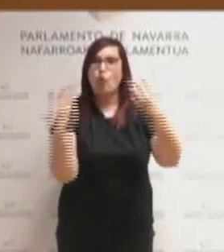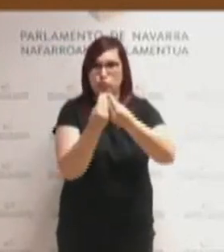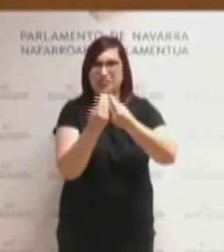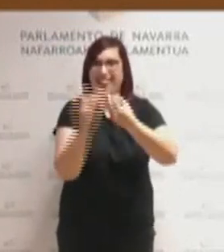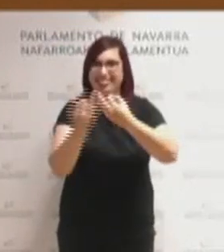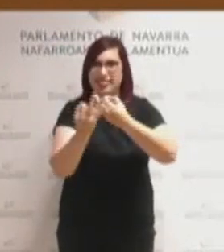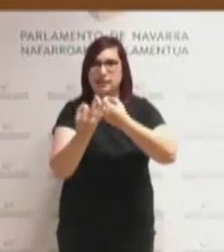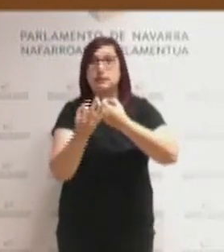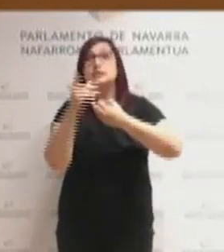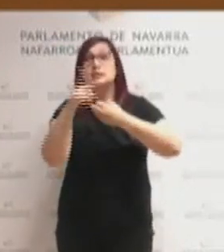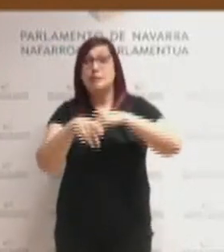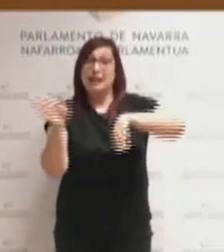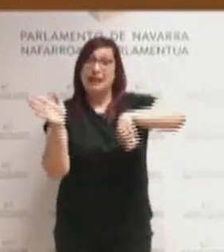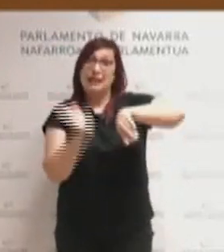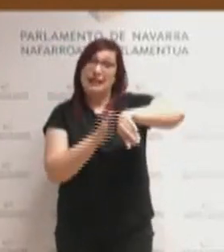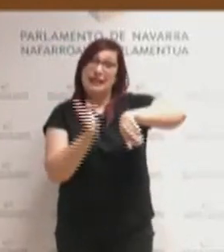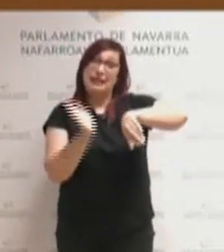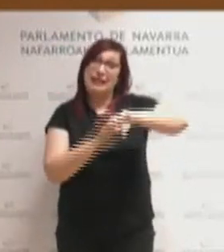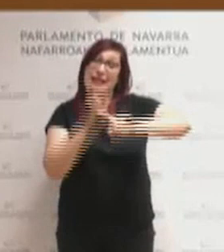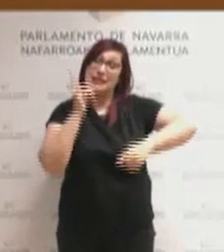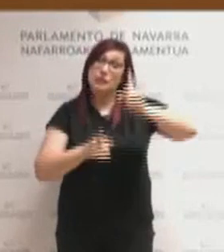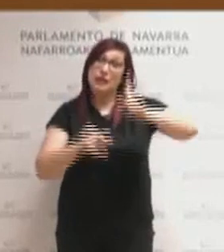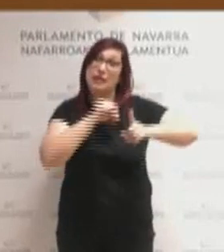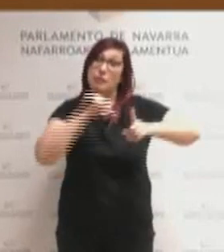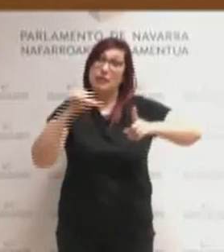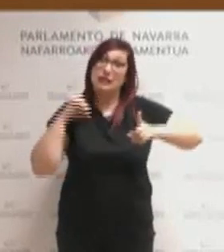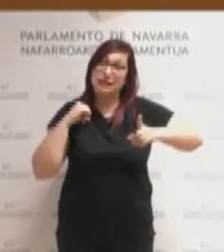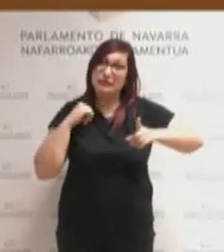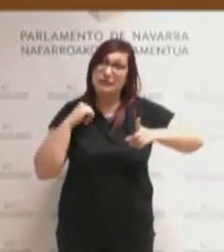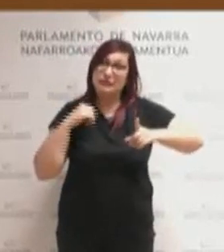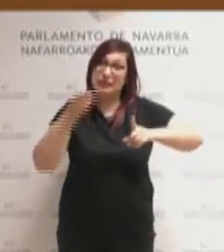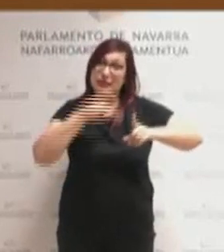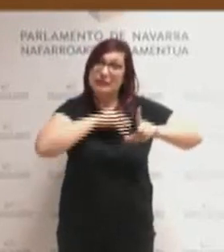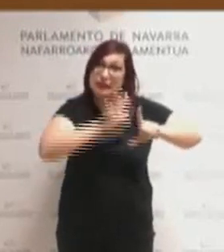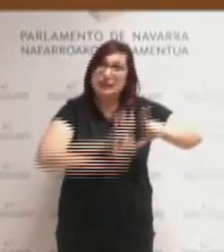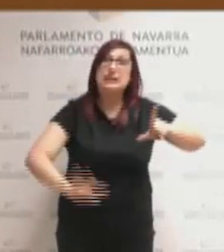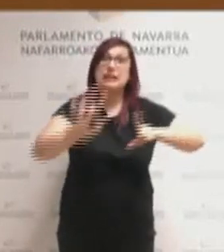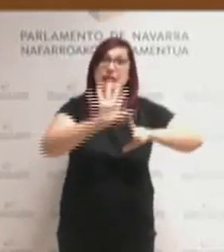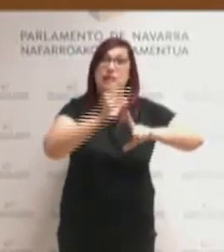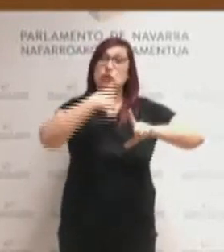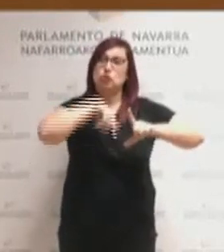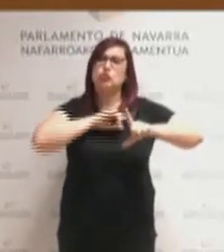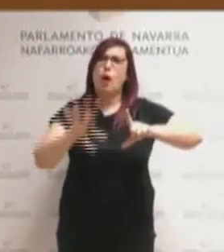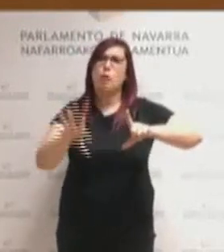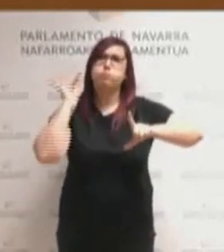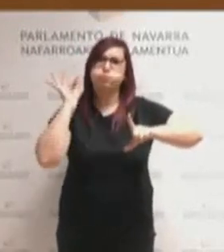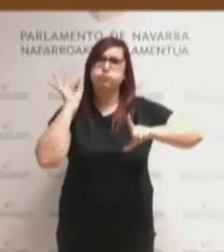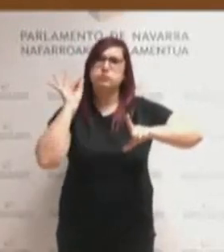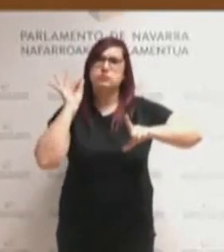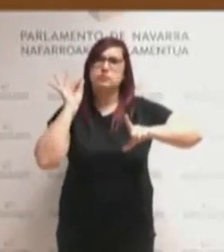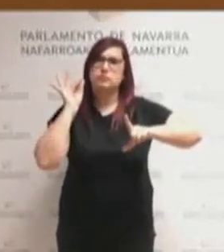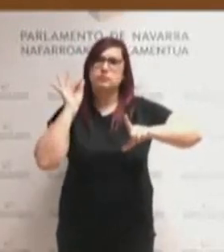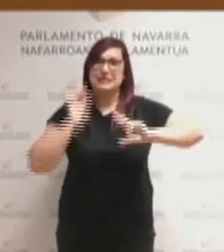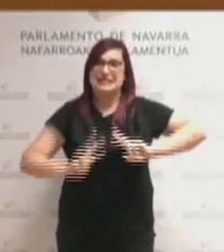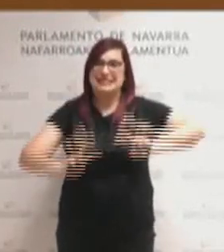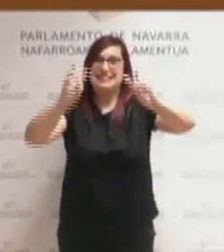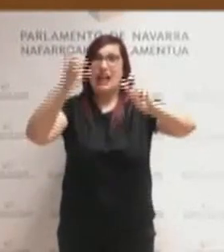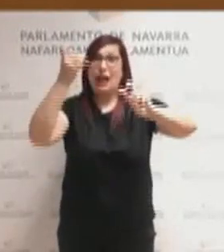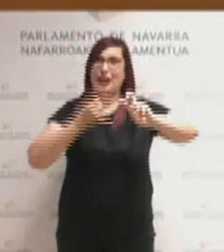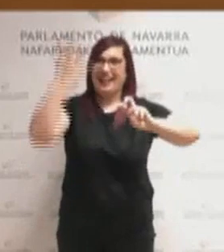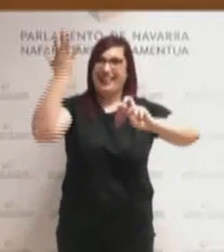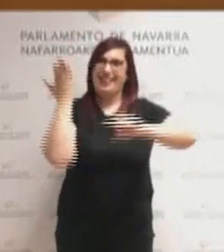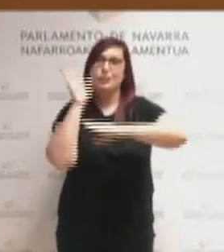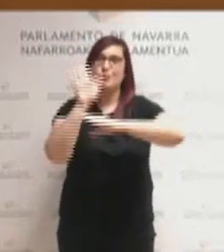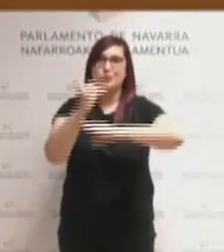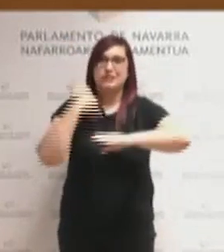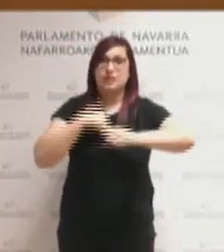de hecho las izquierdas soberanistas e independentistas del Estado hemos decidido llevar a cabo una iniciativa que